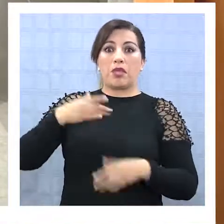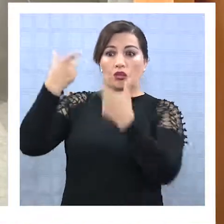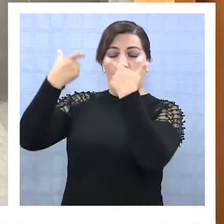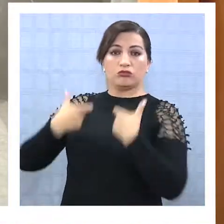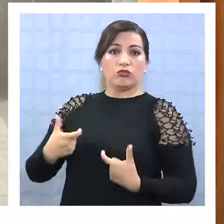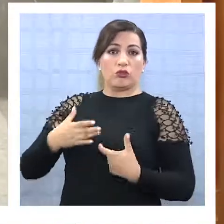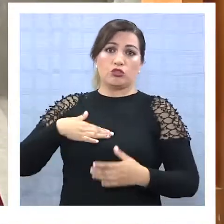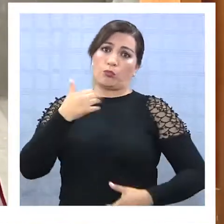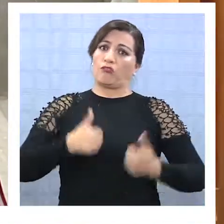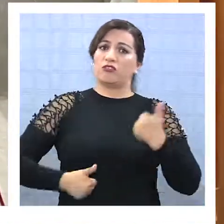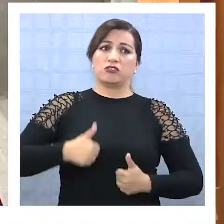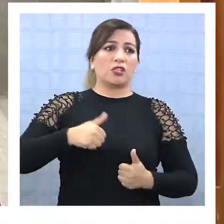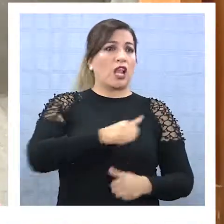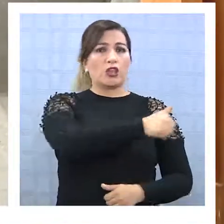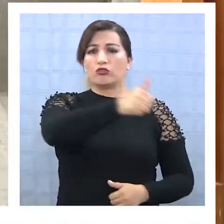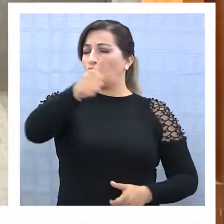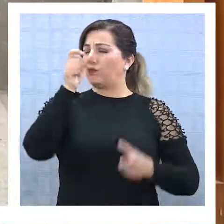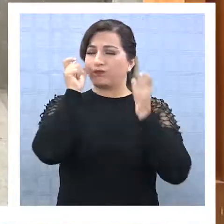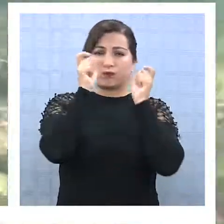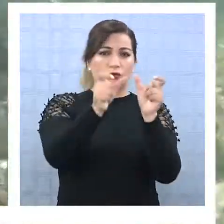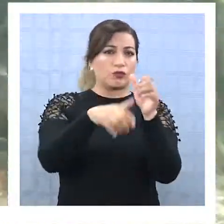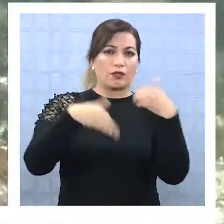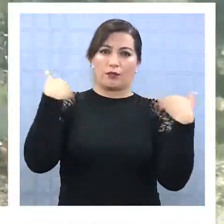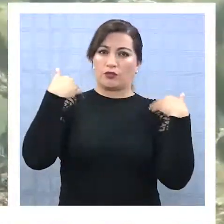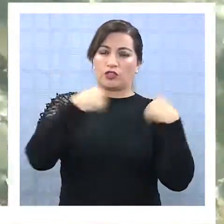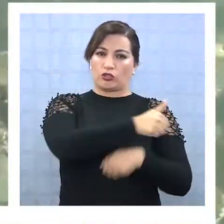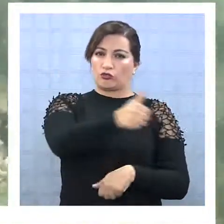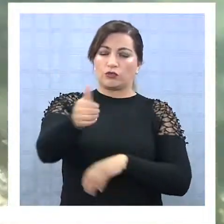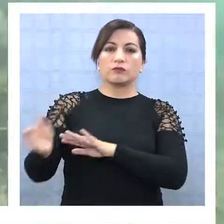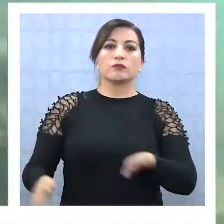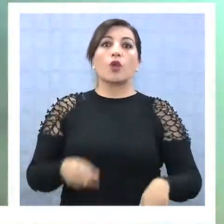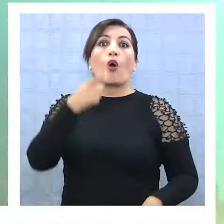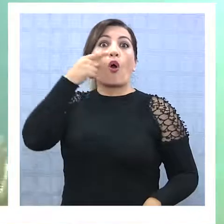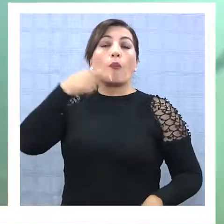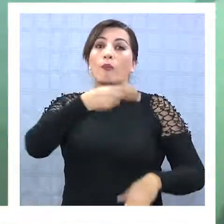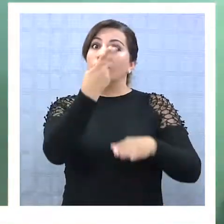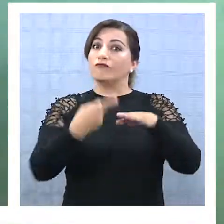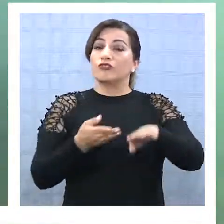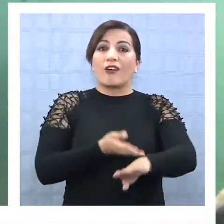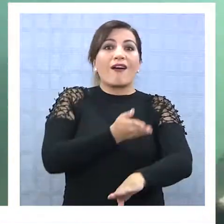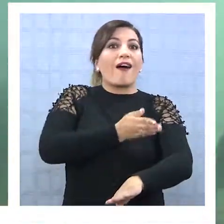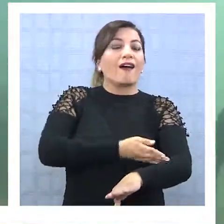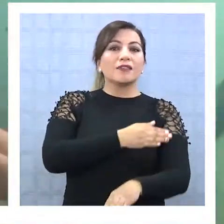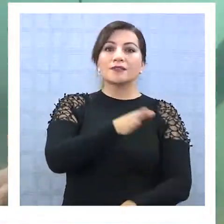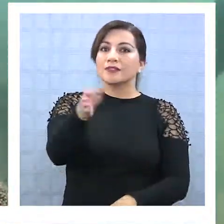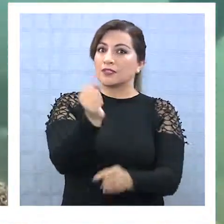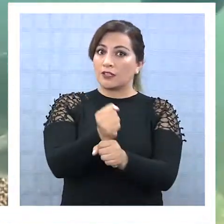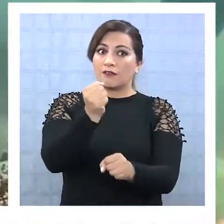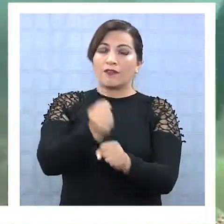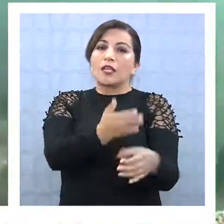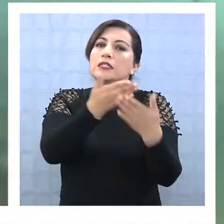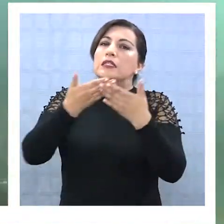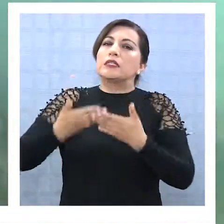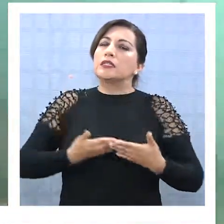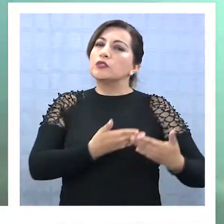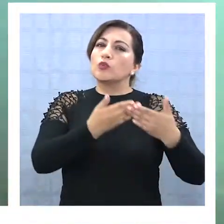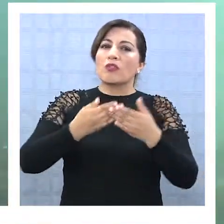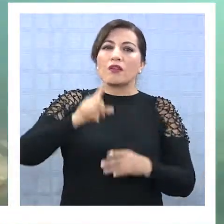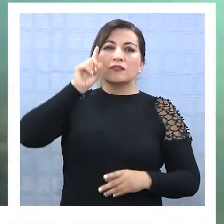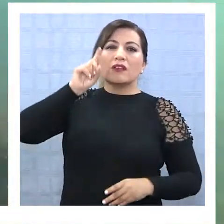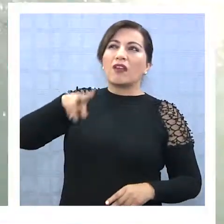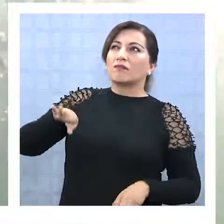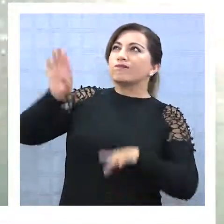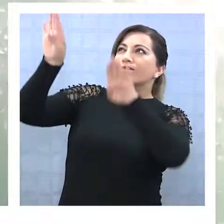profesional, tienen que controlar a todos, al deportista, a todos. Los buzos indican que antes de ir a sus faenas deben estudiar las condiciones